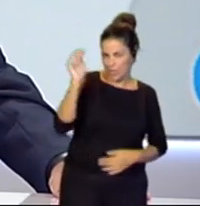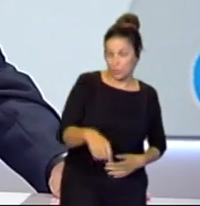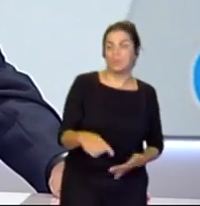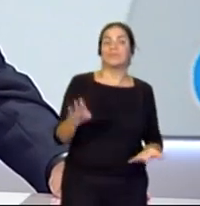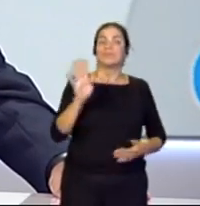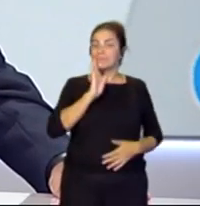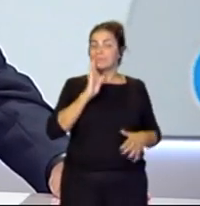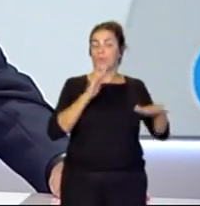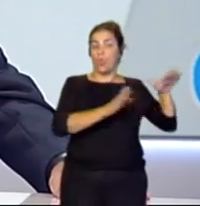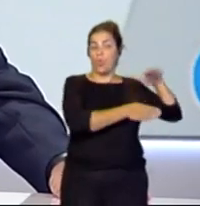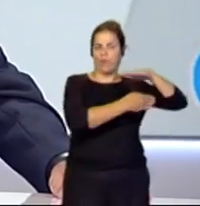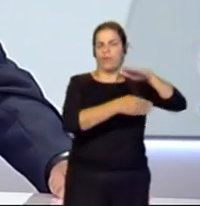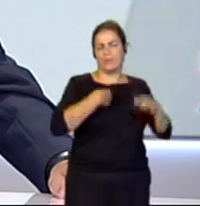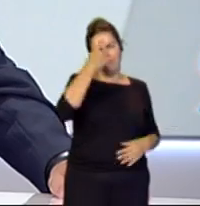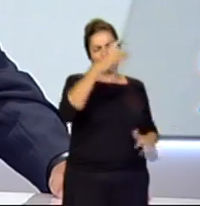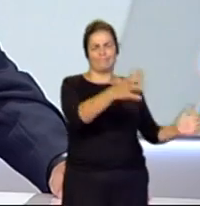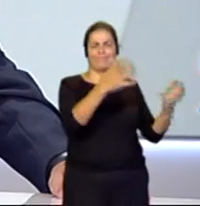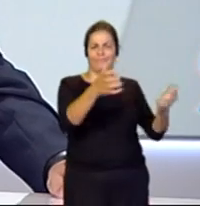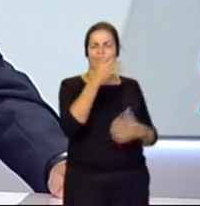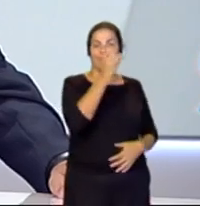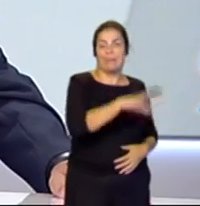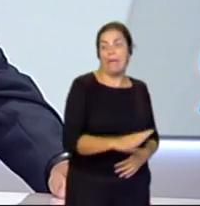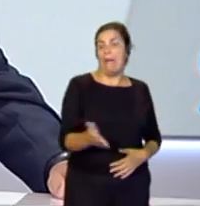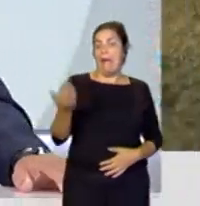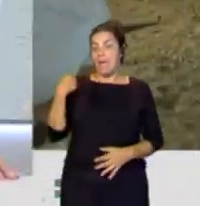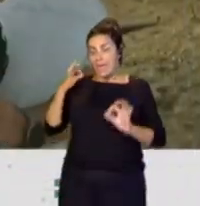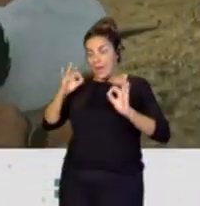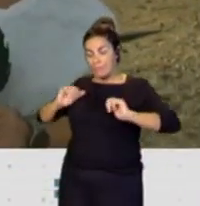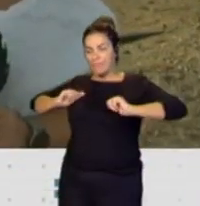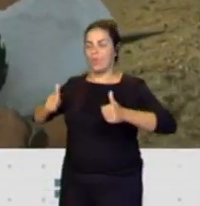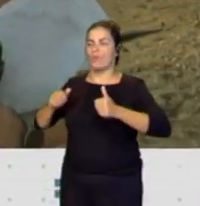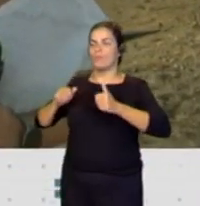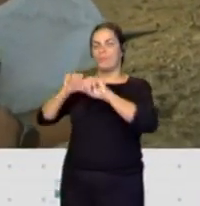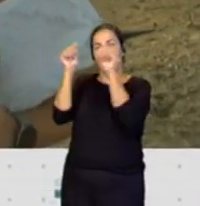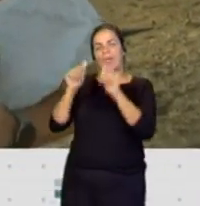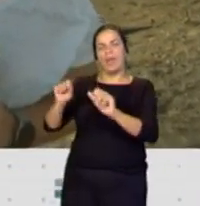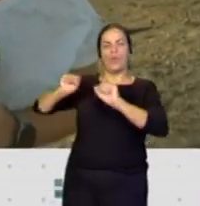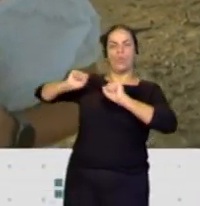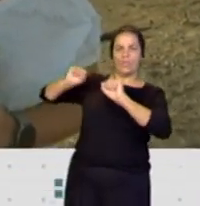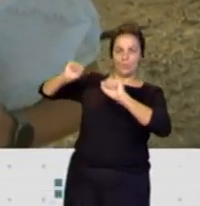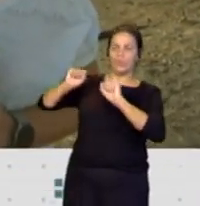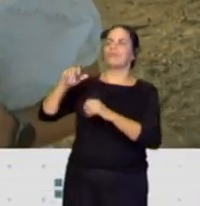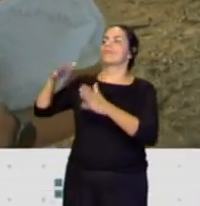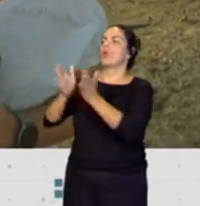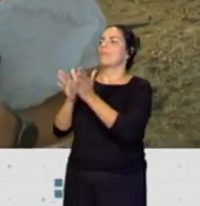windfoil ya conoció a sus vencedores y desde ayer se disputa, María Asensio, la modalidad de windsurf. Buenos días.